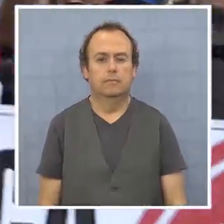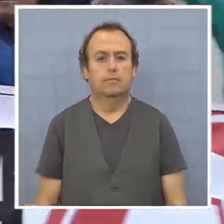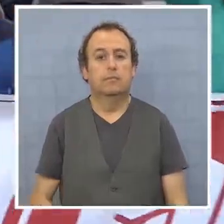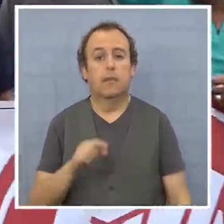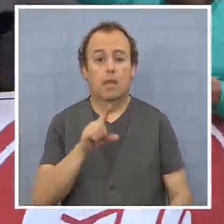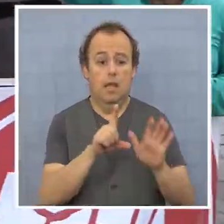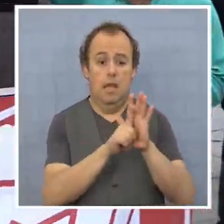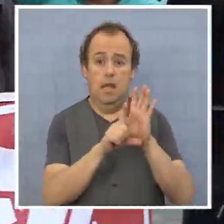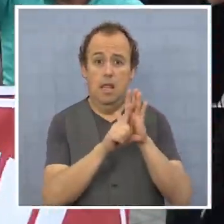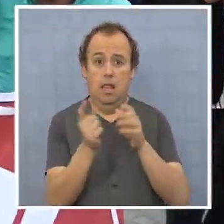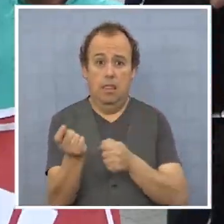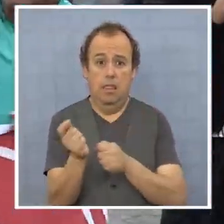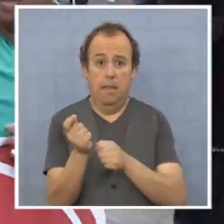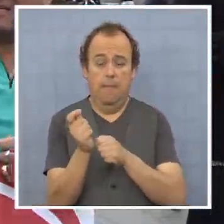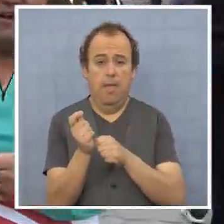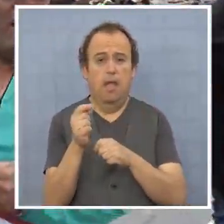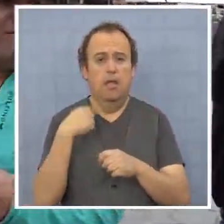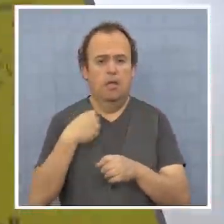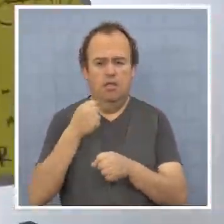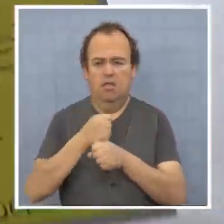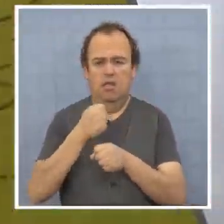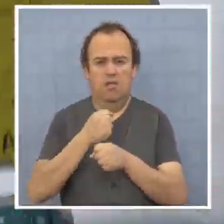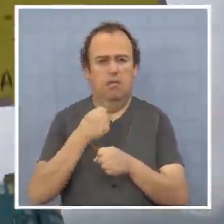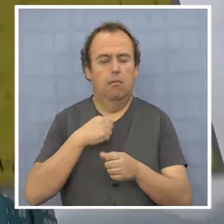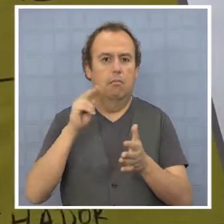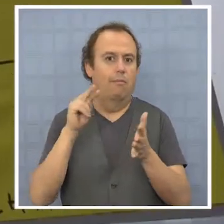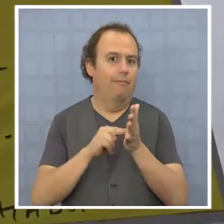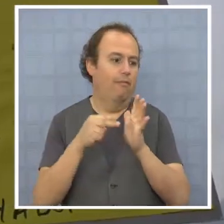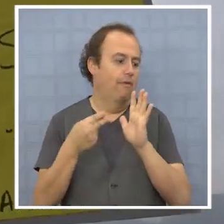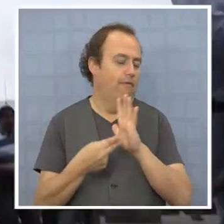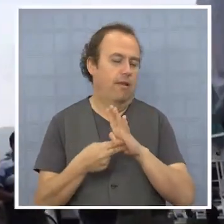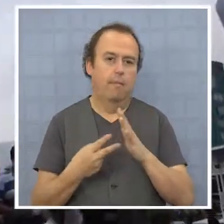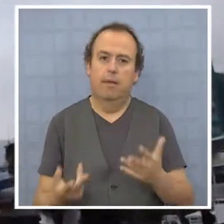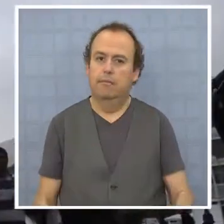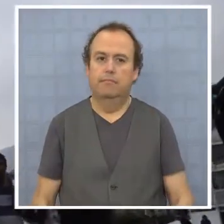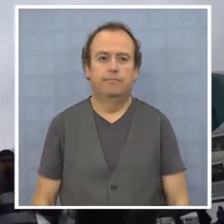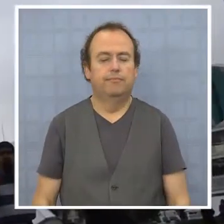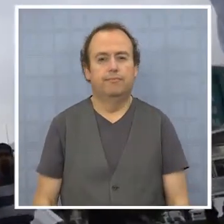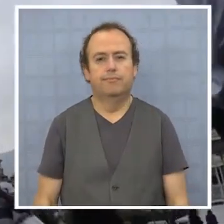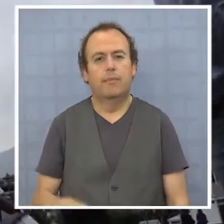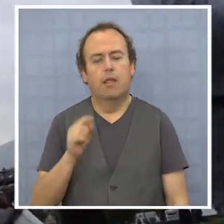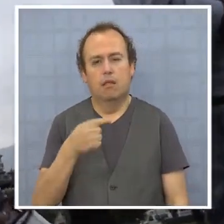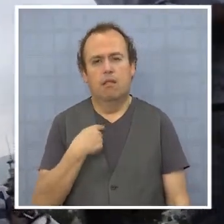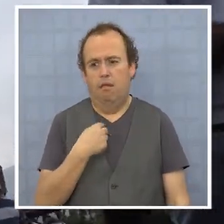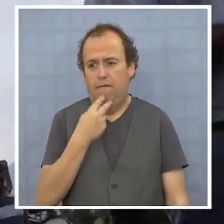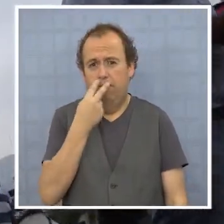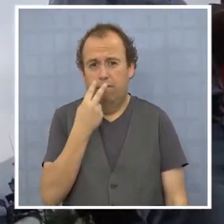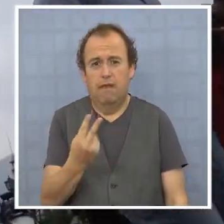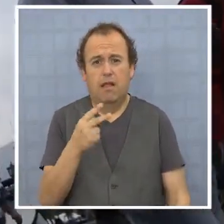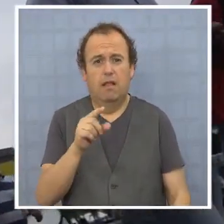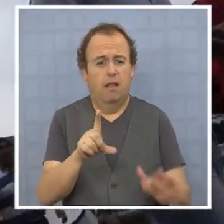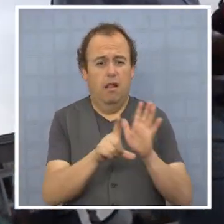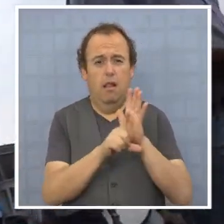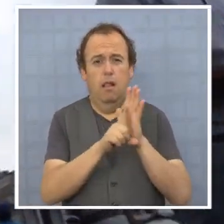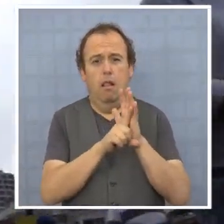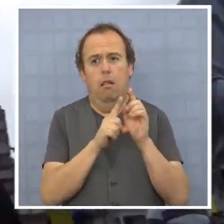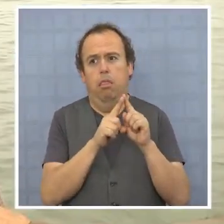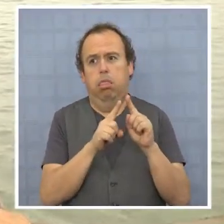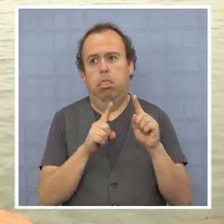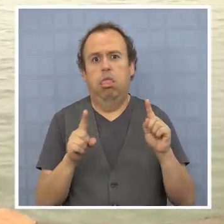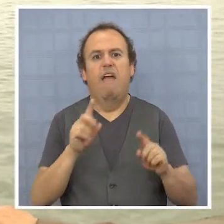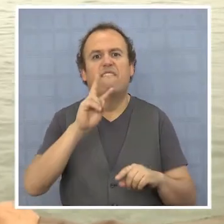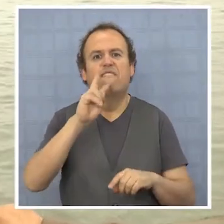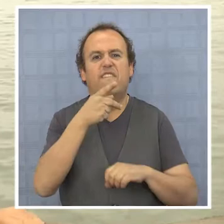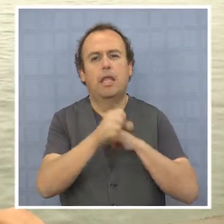La ley de pesca para nosotros nos trae un tremendo problema, porque hoy en día, como vemos, una ley tan larga que viene de